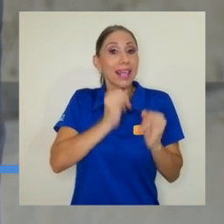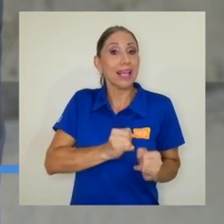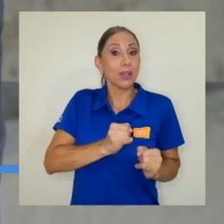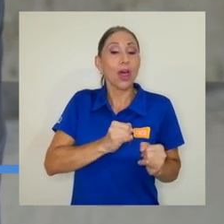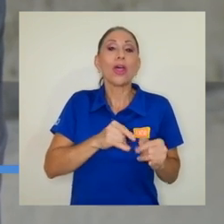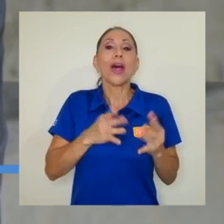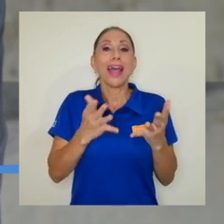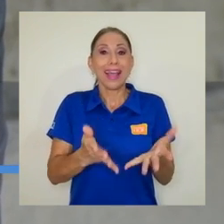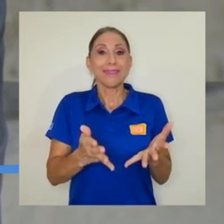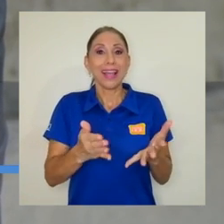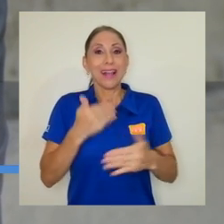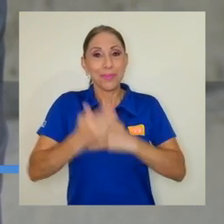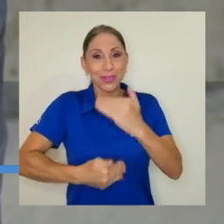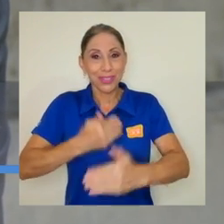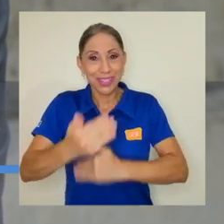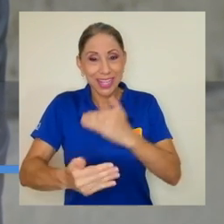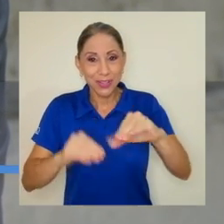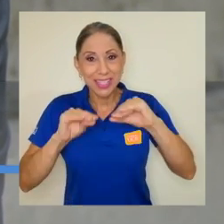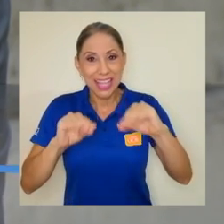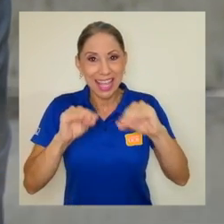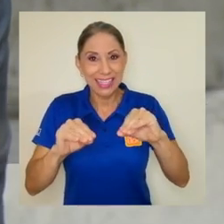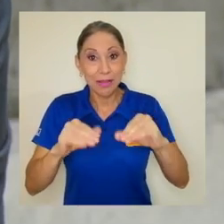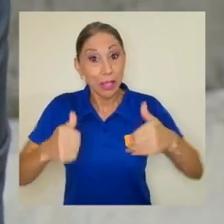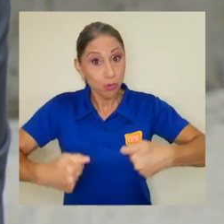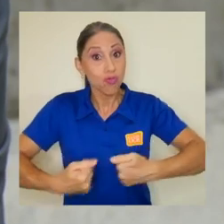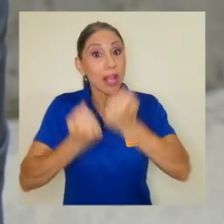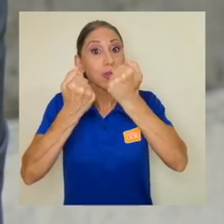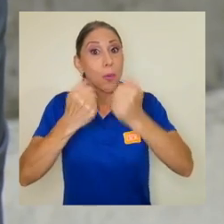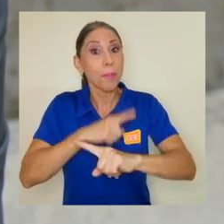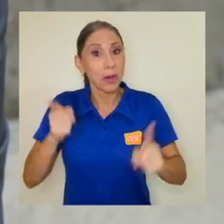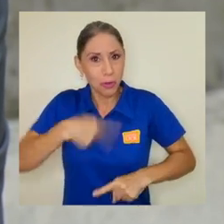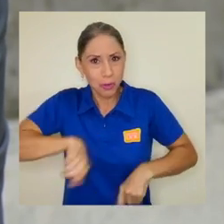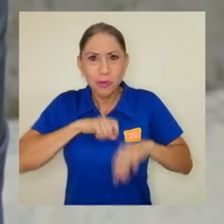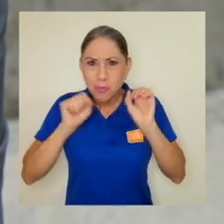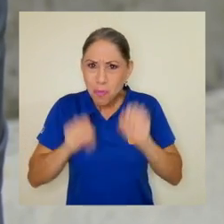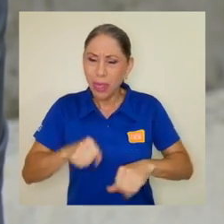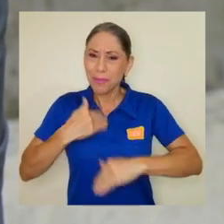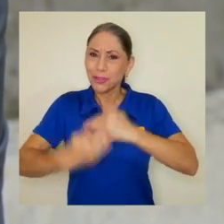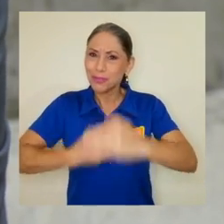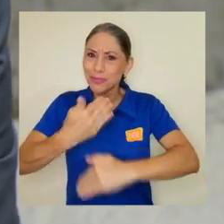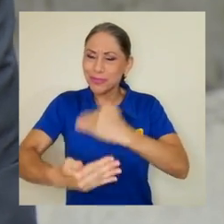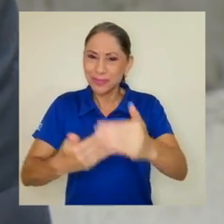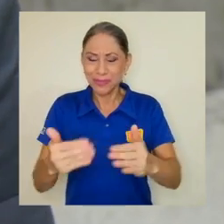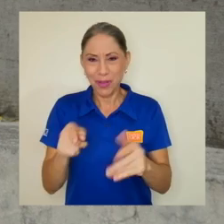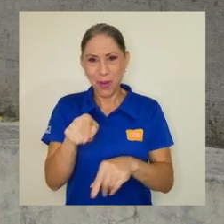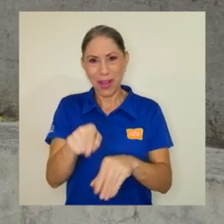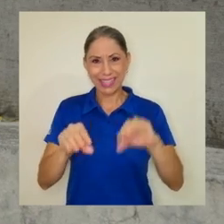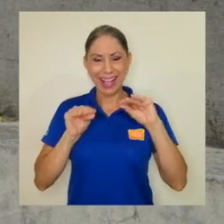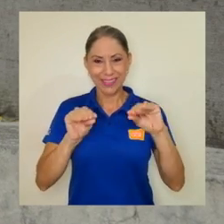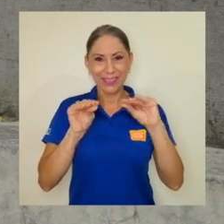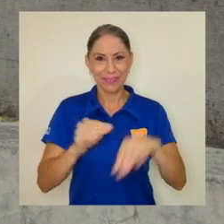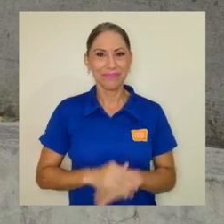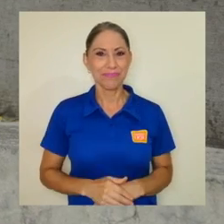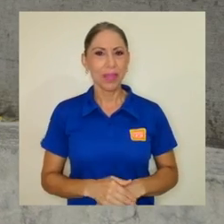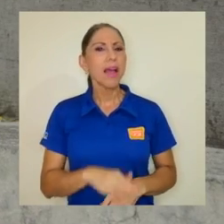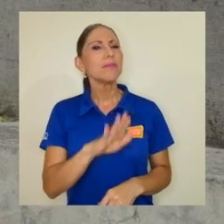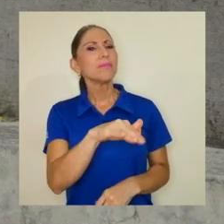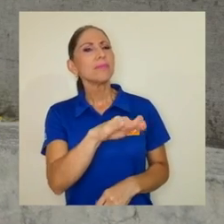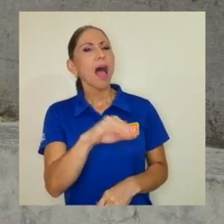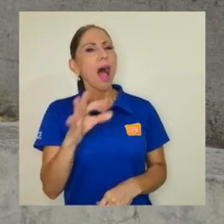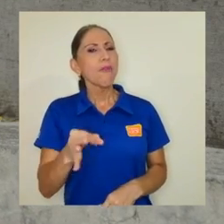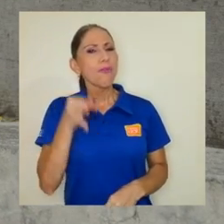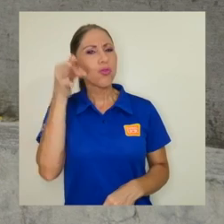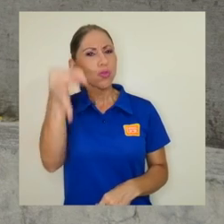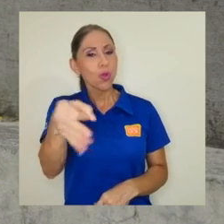enseñanza. Es un gran reto para la universidad, pero estamos en capacidad de ir adelante, digamos, con esta pedagogía. Don José Ángel, a futuro,